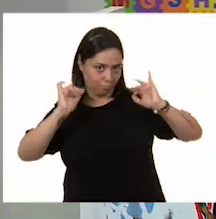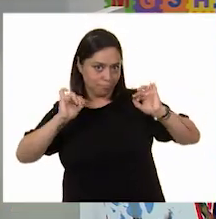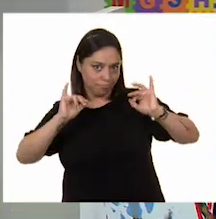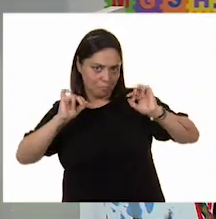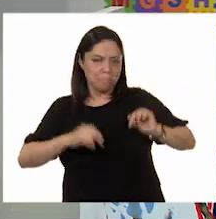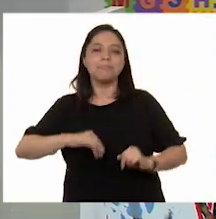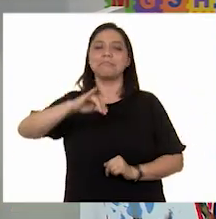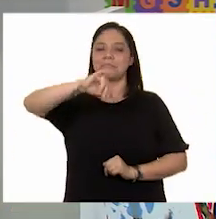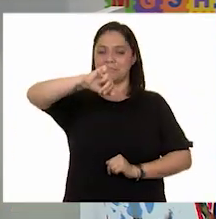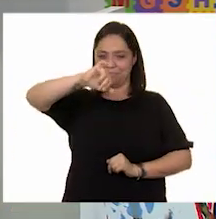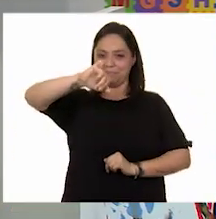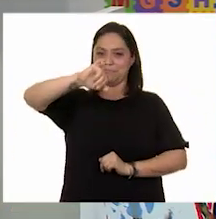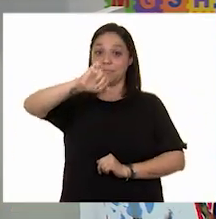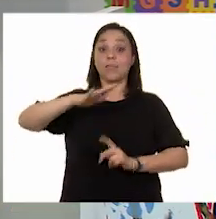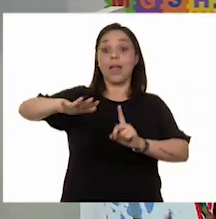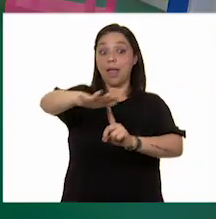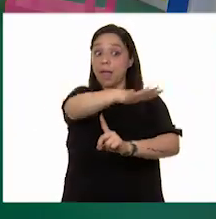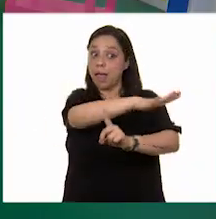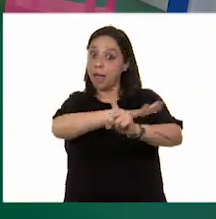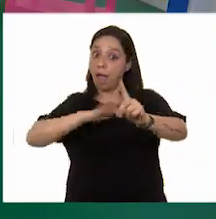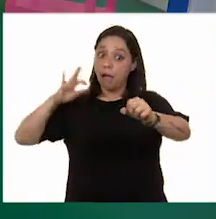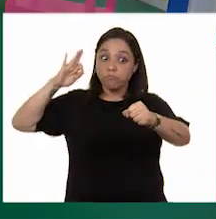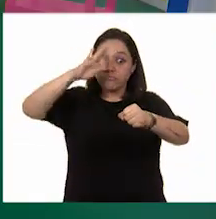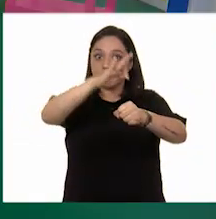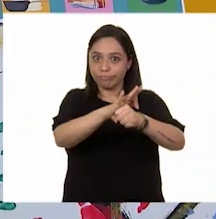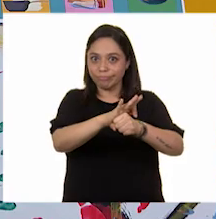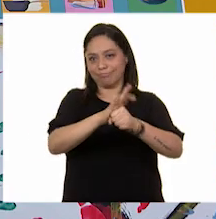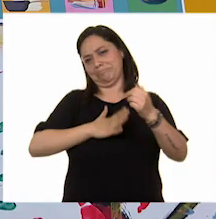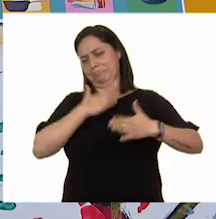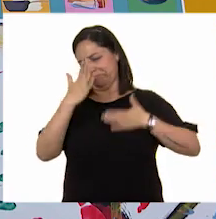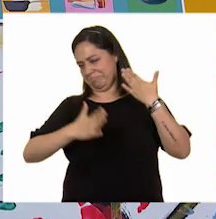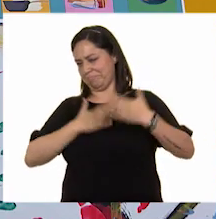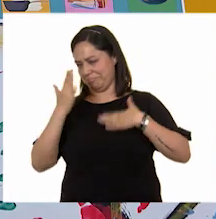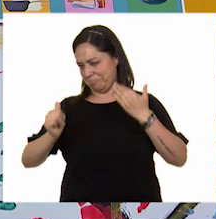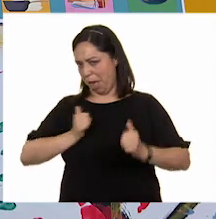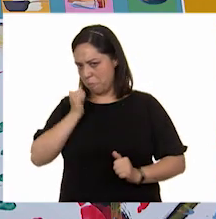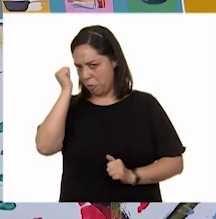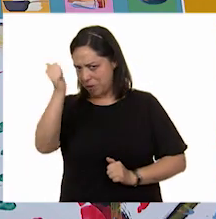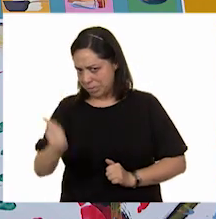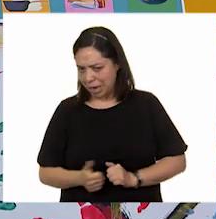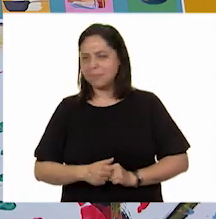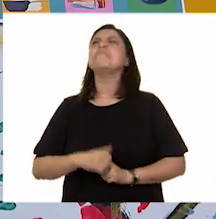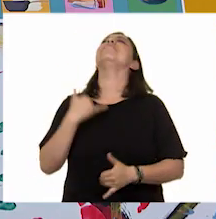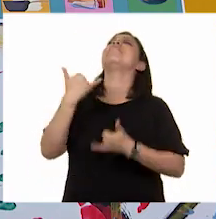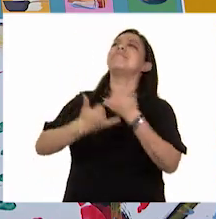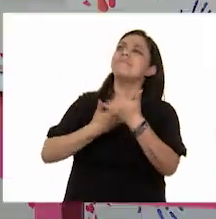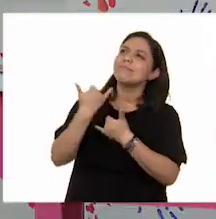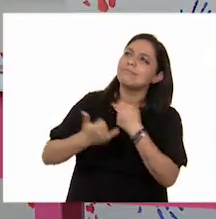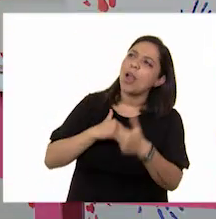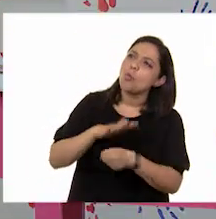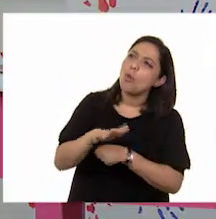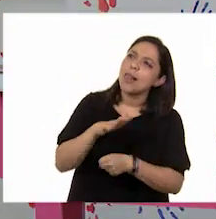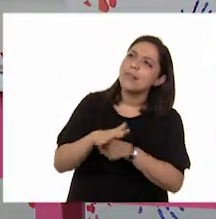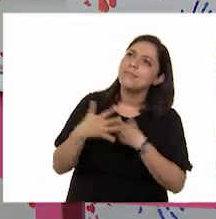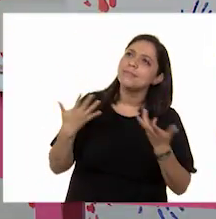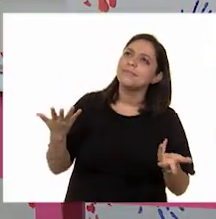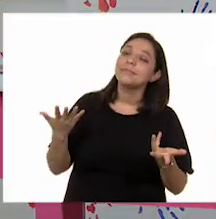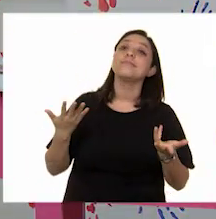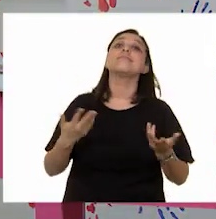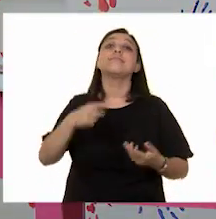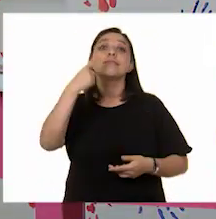divertirnos mucho cuidando al medio ambiente. ¡Qué bueno, maestra! ¿Y a qué vamos a jugar? Ah, pues vamos a jugar